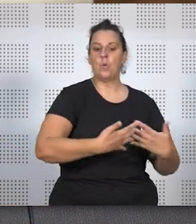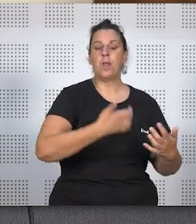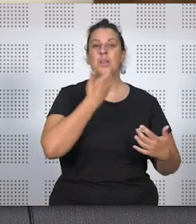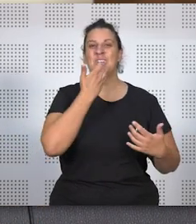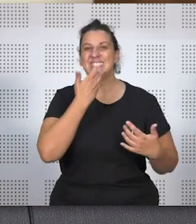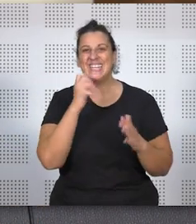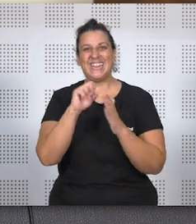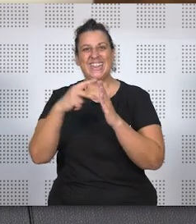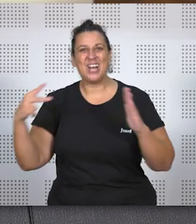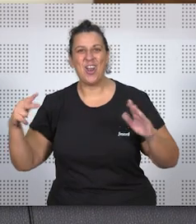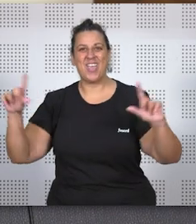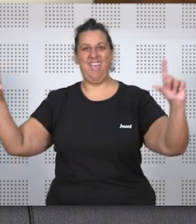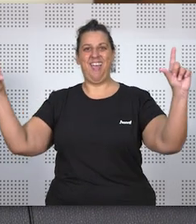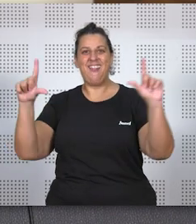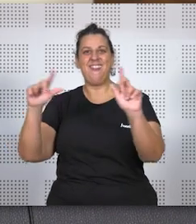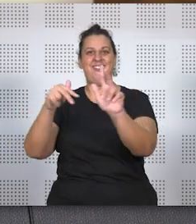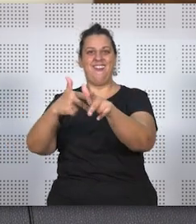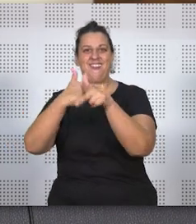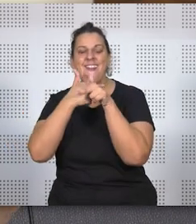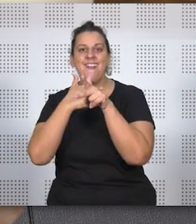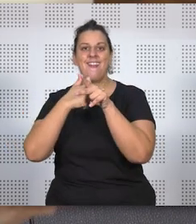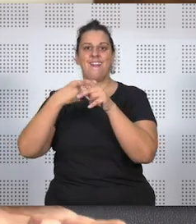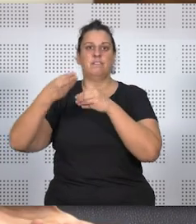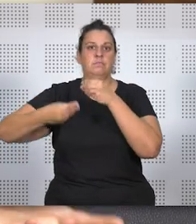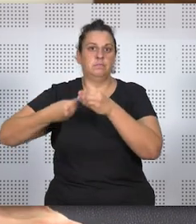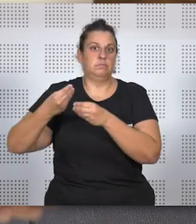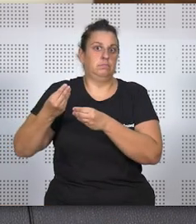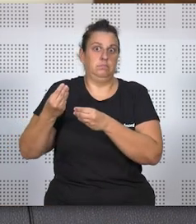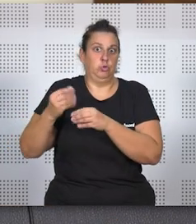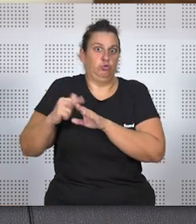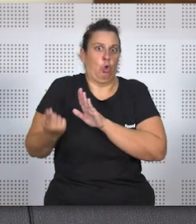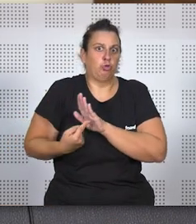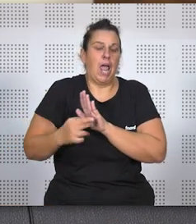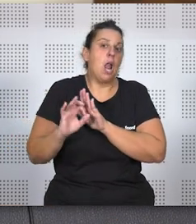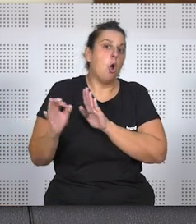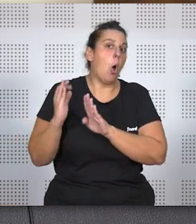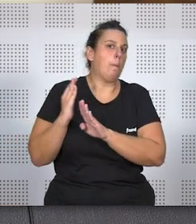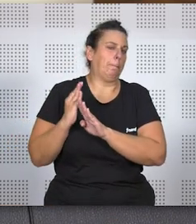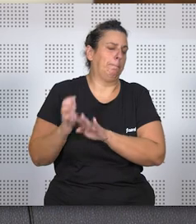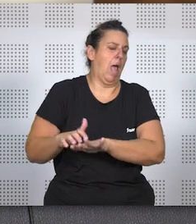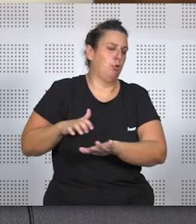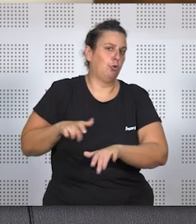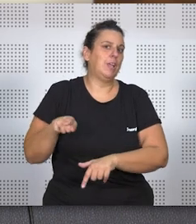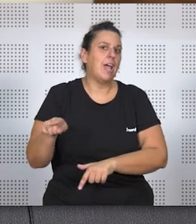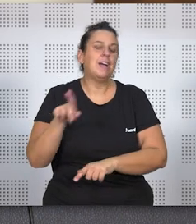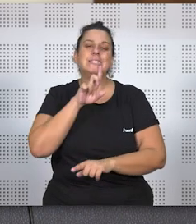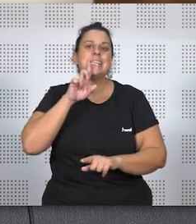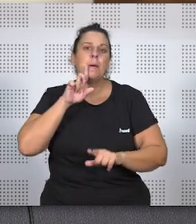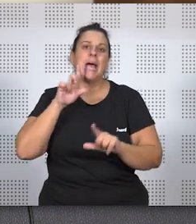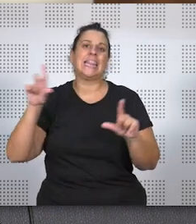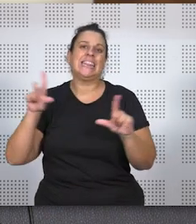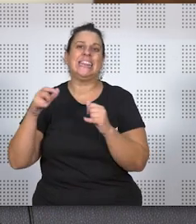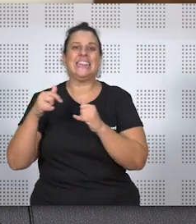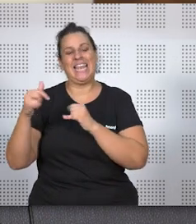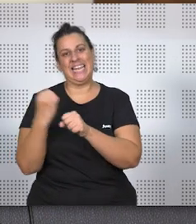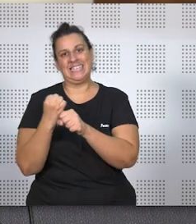utilizo las nuevas tecnologías de la información y la comunicación de una manera o bien total o bien prevalente entonces estaré teletrabajando.